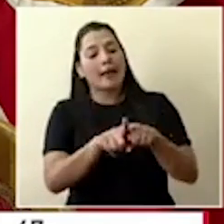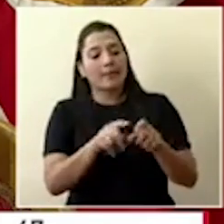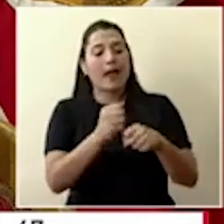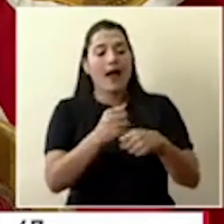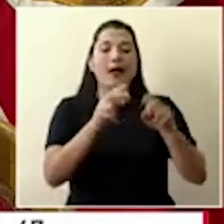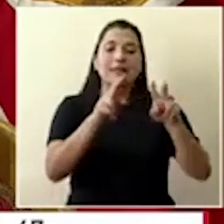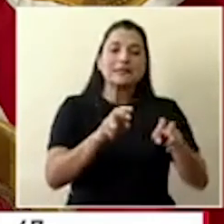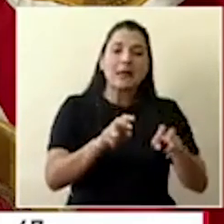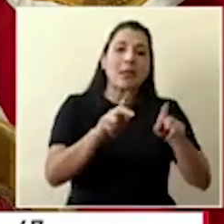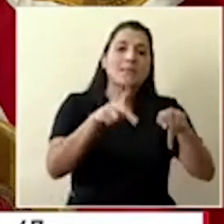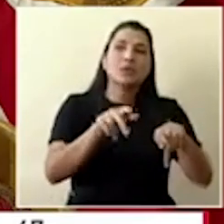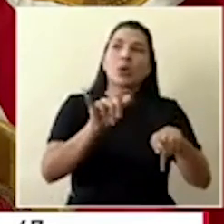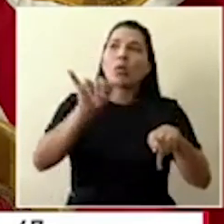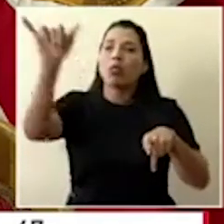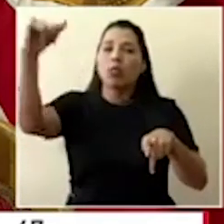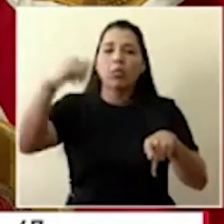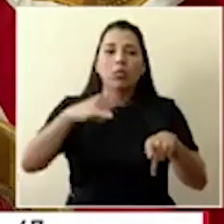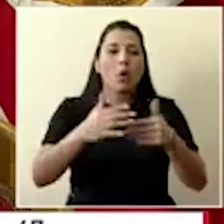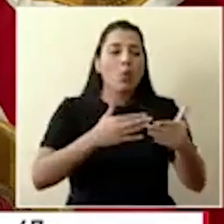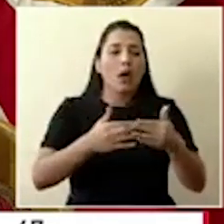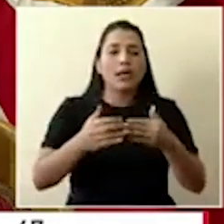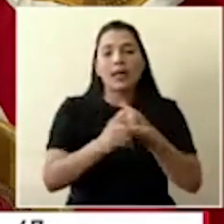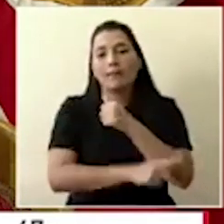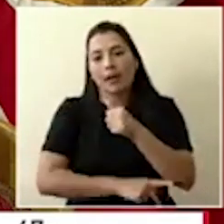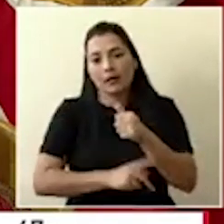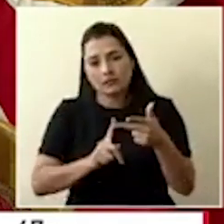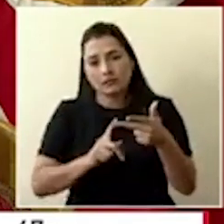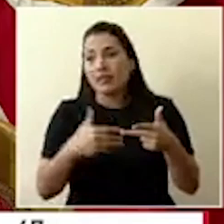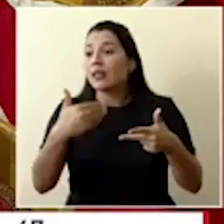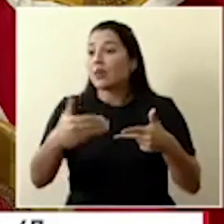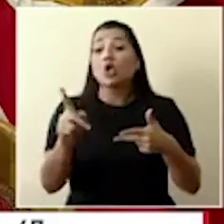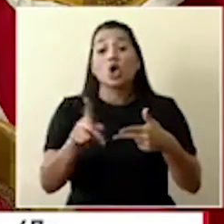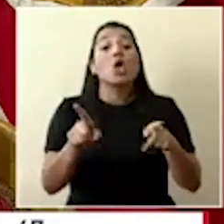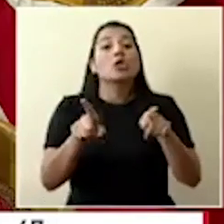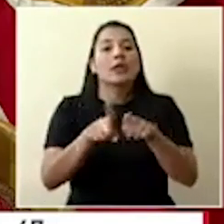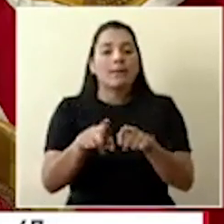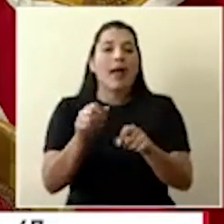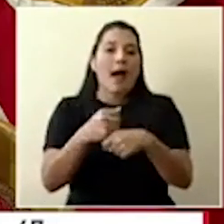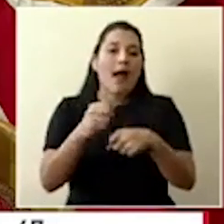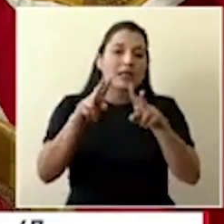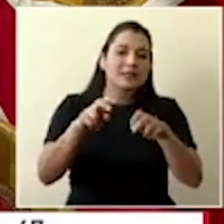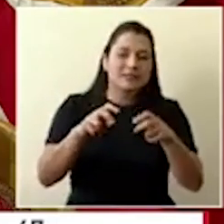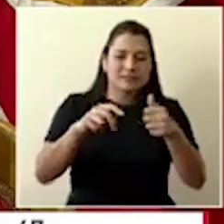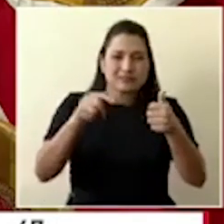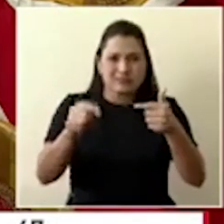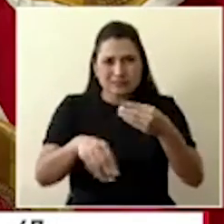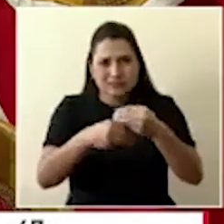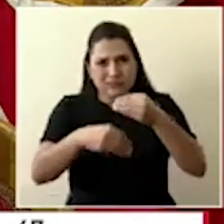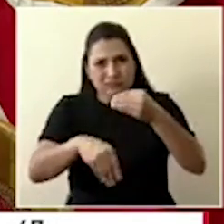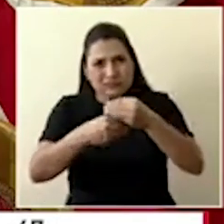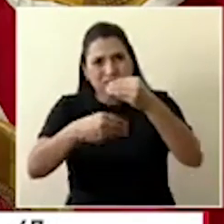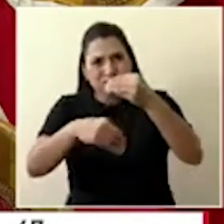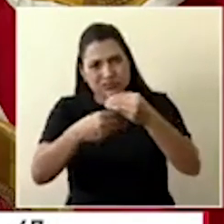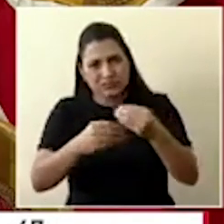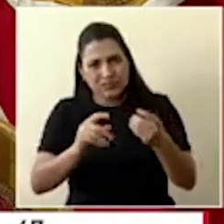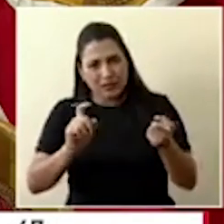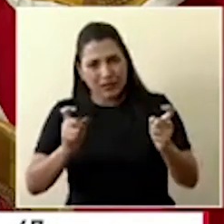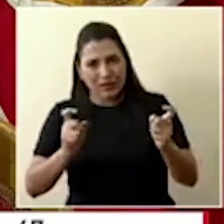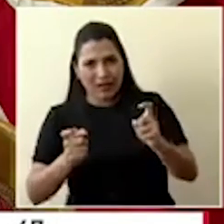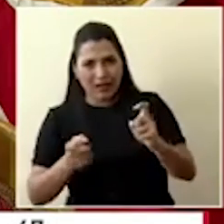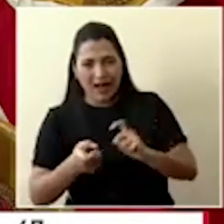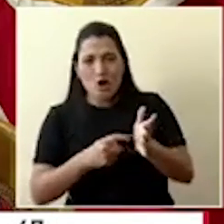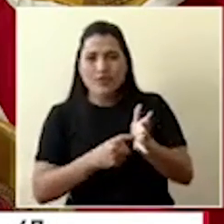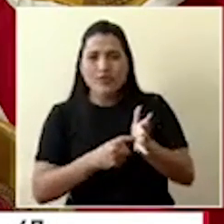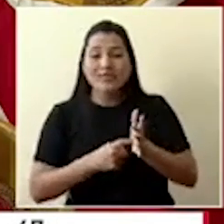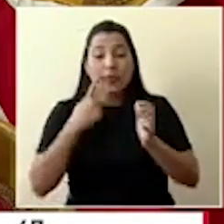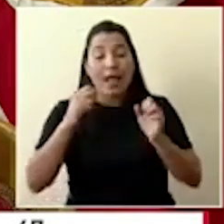amplios porque al haber más casos ya hay más situaciones que pueden ser la razón de contagio, pero también se conoce más. Se conoce